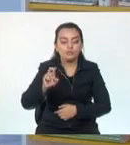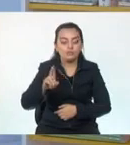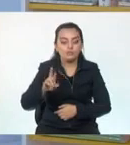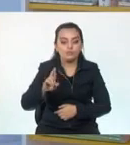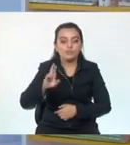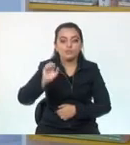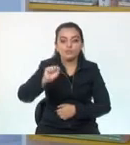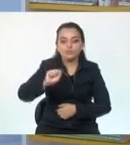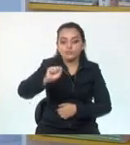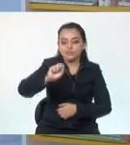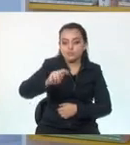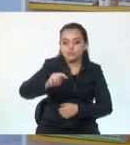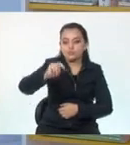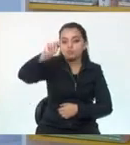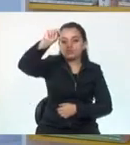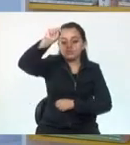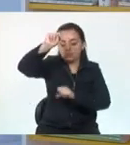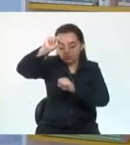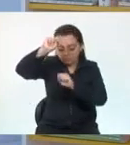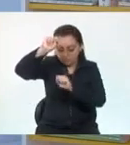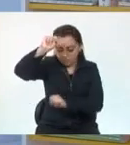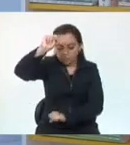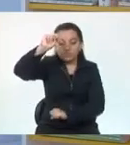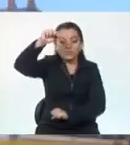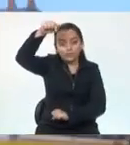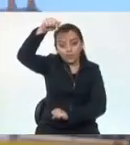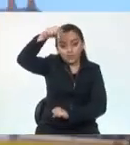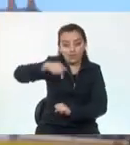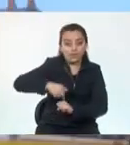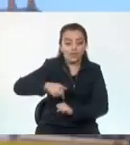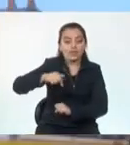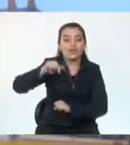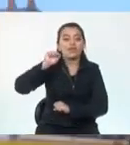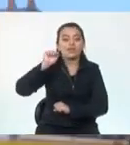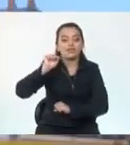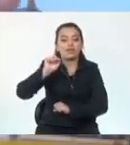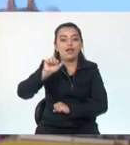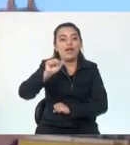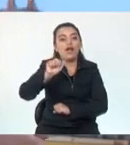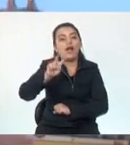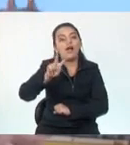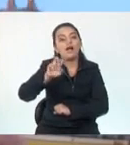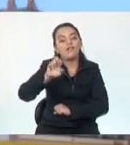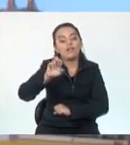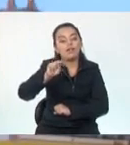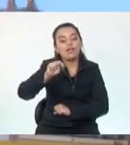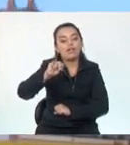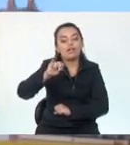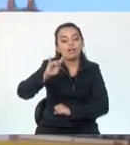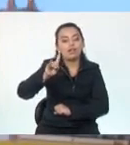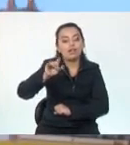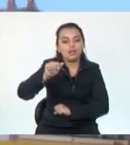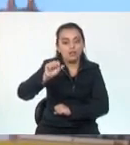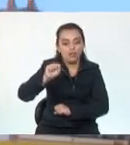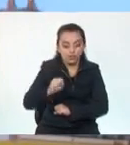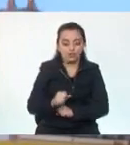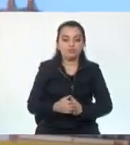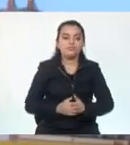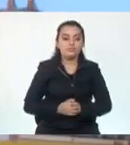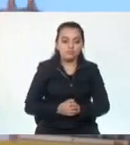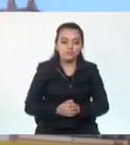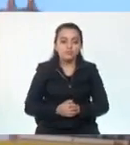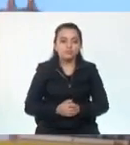todo este aprendizaje, ya estamos listos para aprender a ubicar qué países limitan con El Salvador